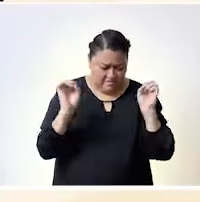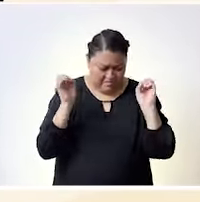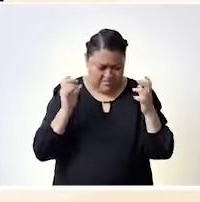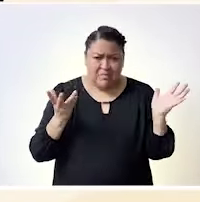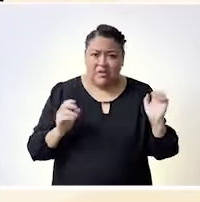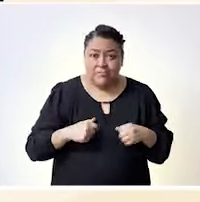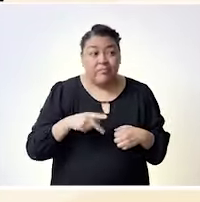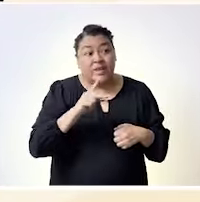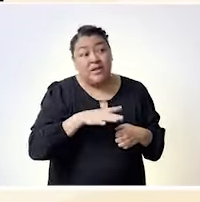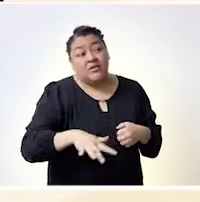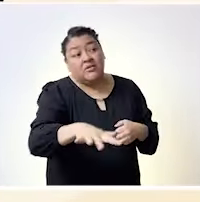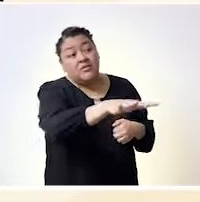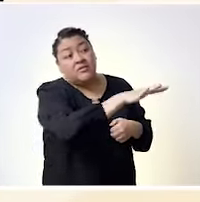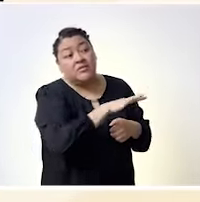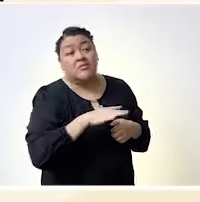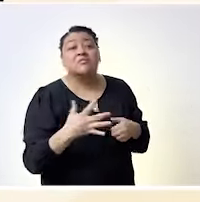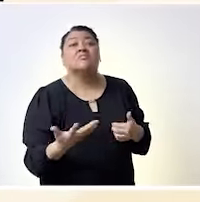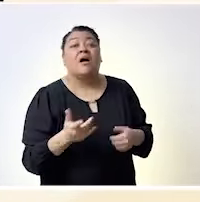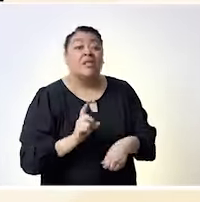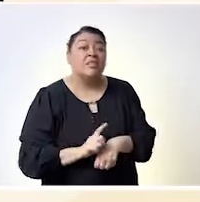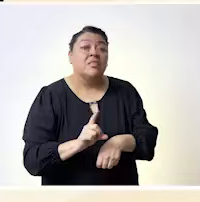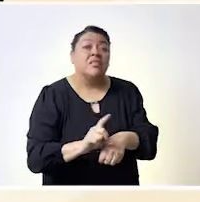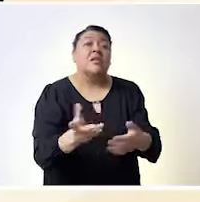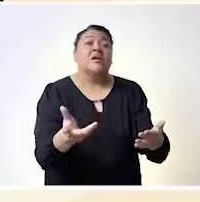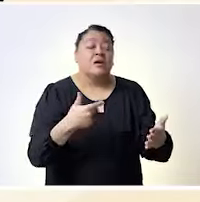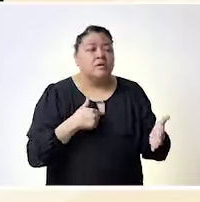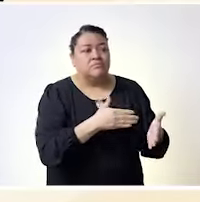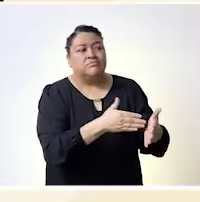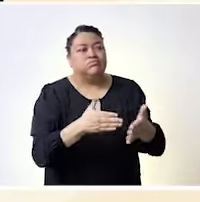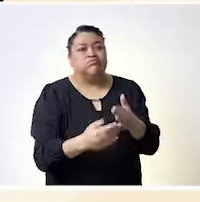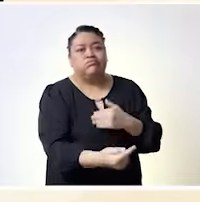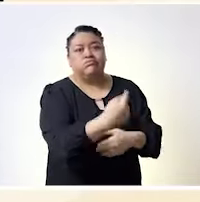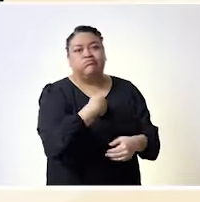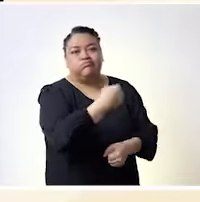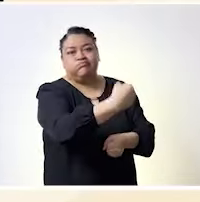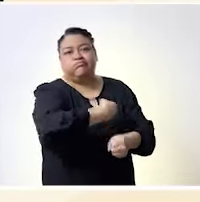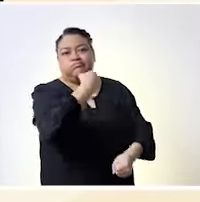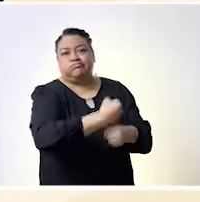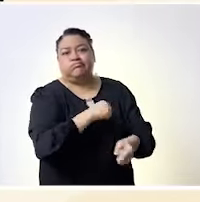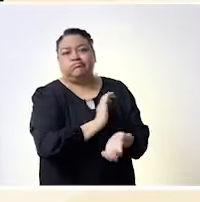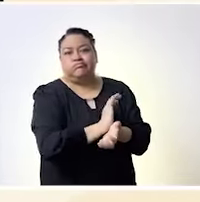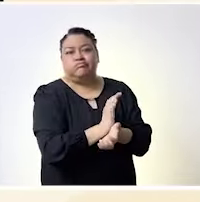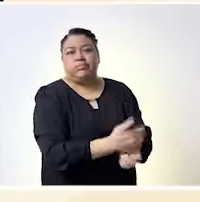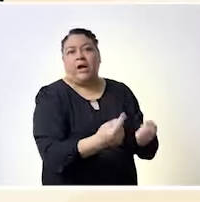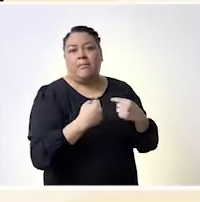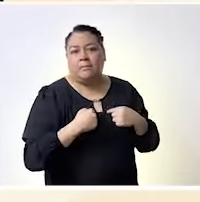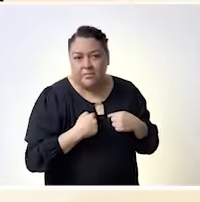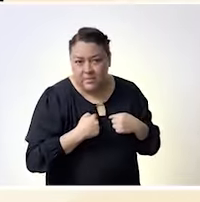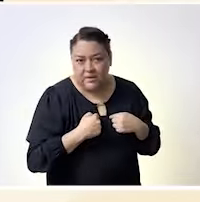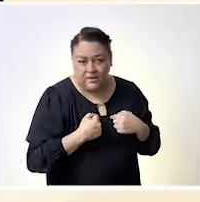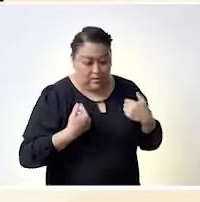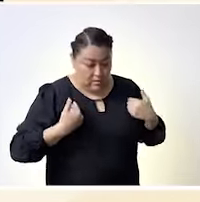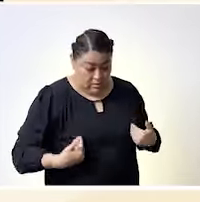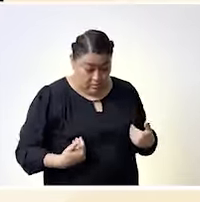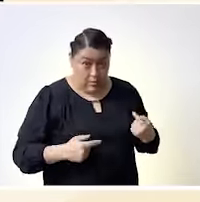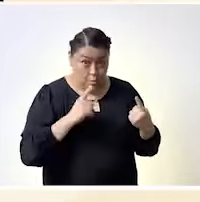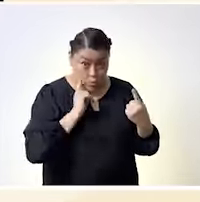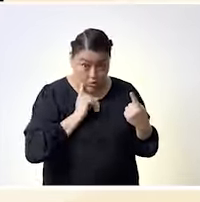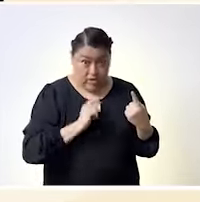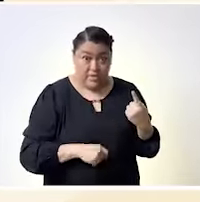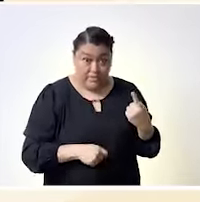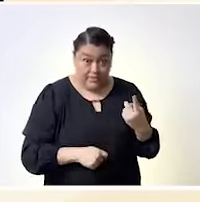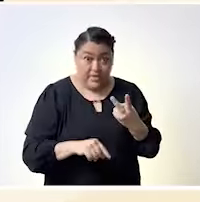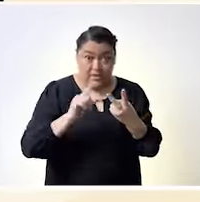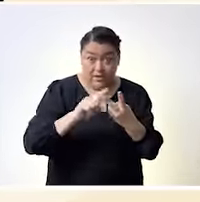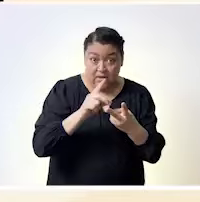juego básquetbol sobre silla de ruedas y aquí, como en muchas otras ocasiones he platicado, es, pertenezco a la